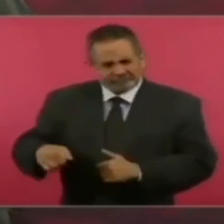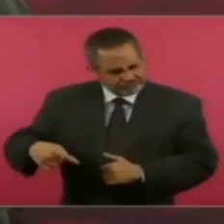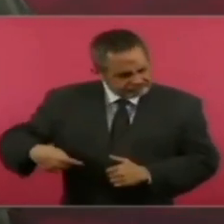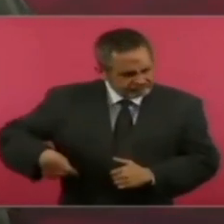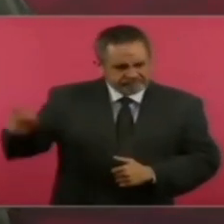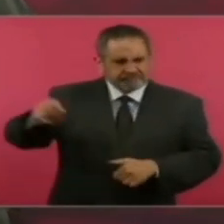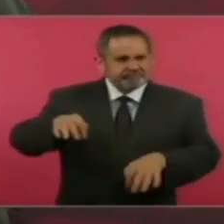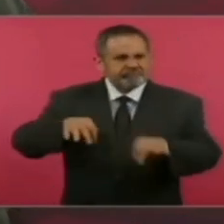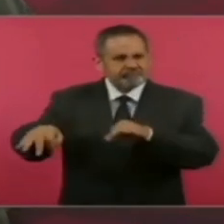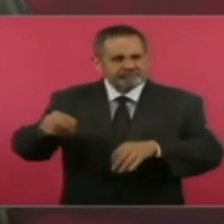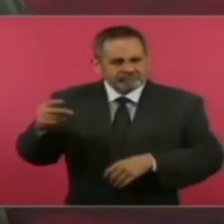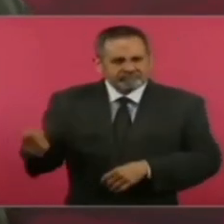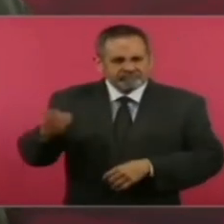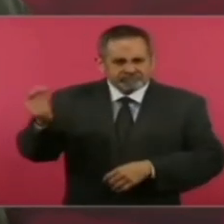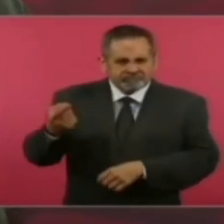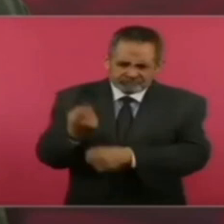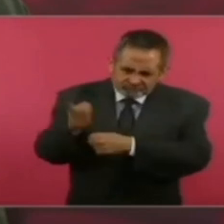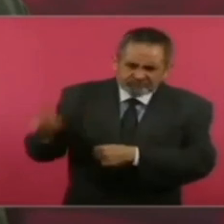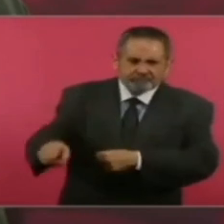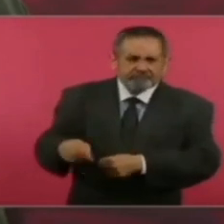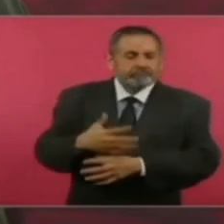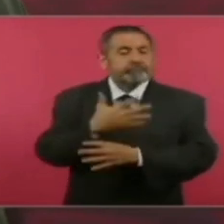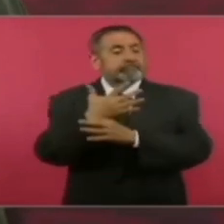errores como dice Sochi